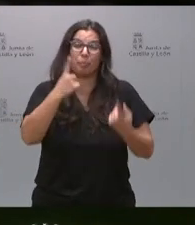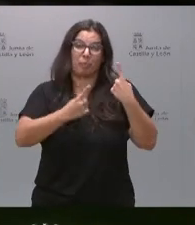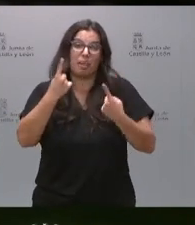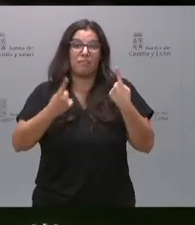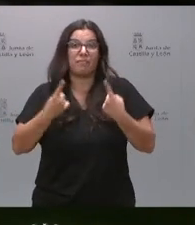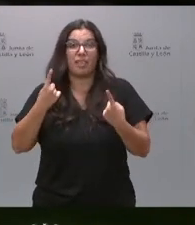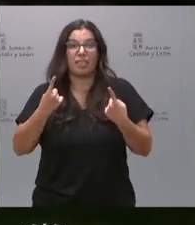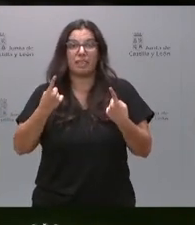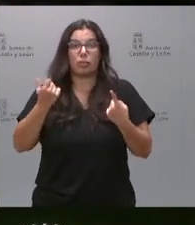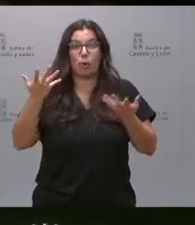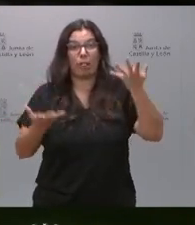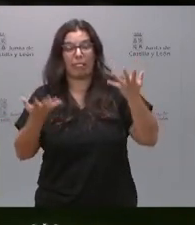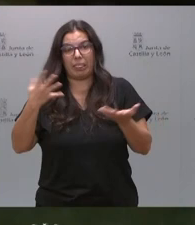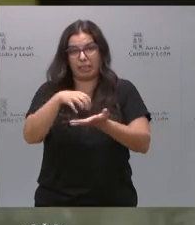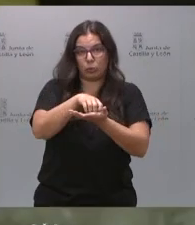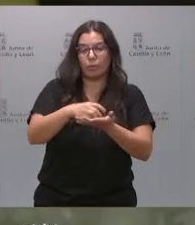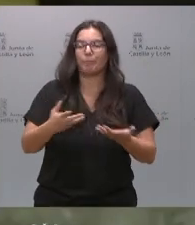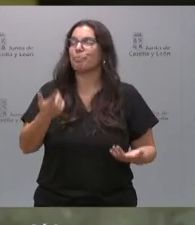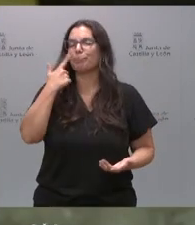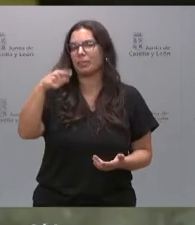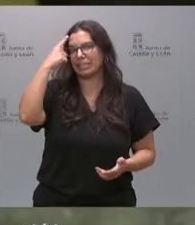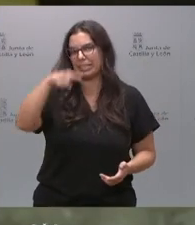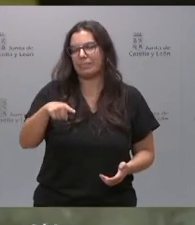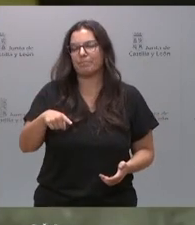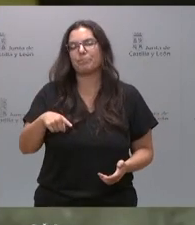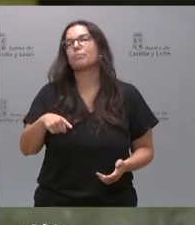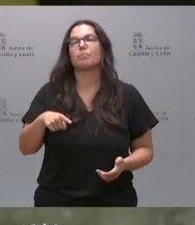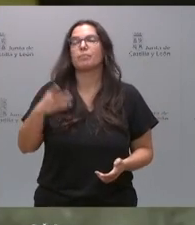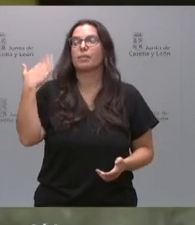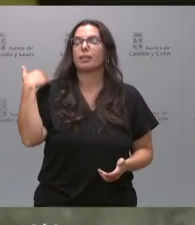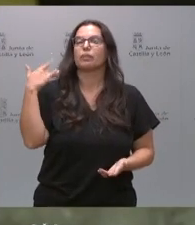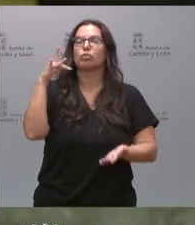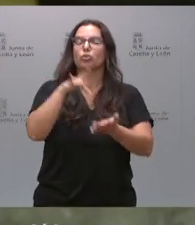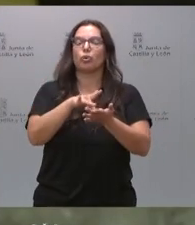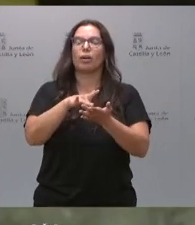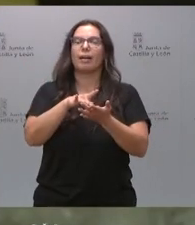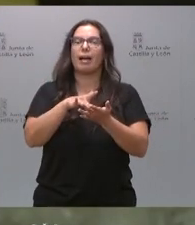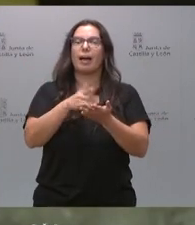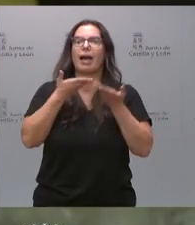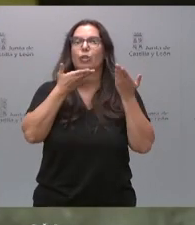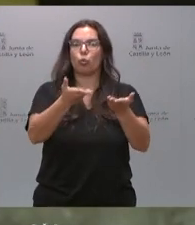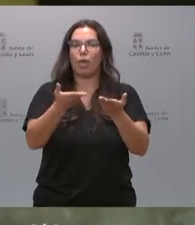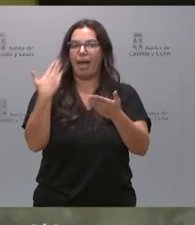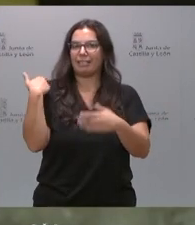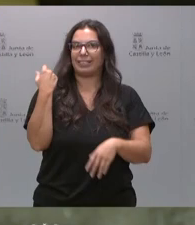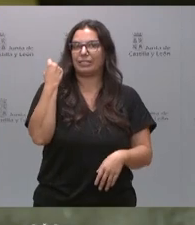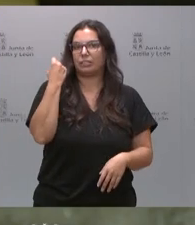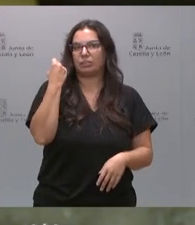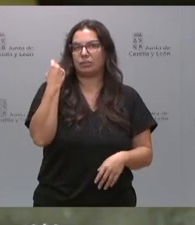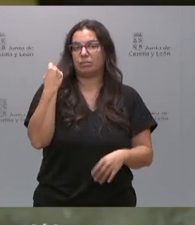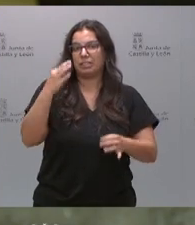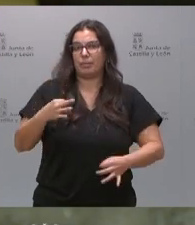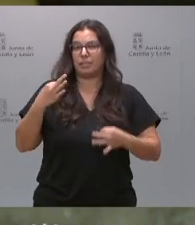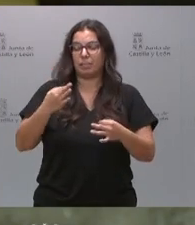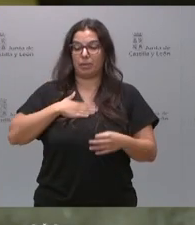queda un poco en el aire. Mire, como saben ustedes, había dos tipos de ayudas por